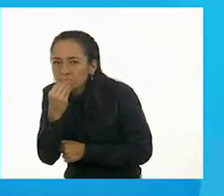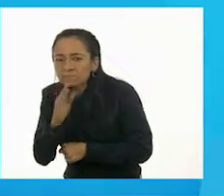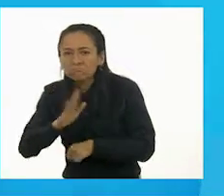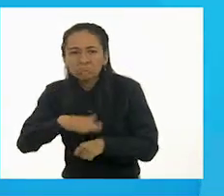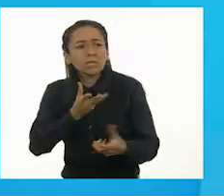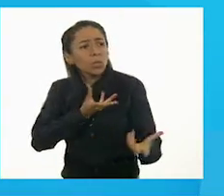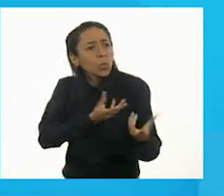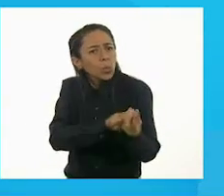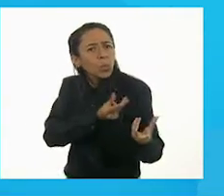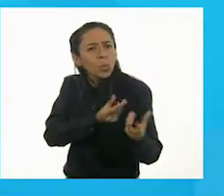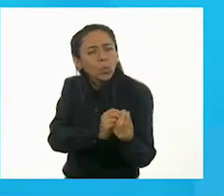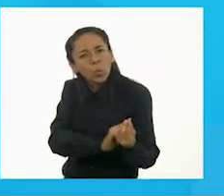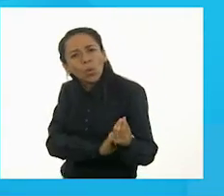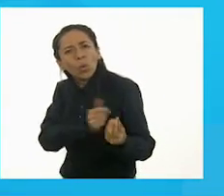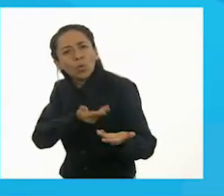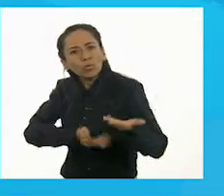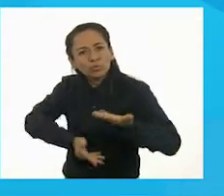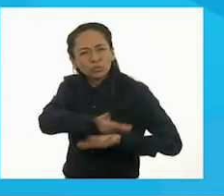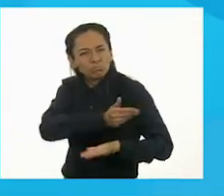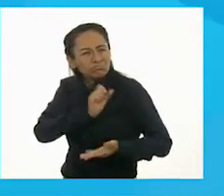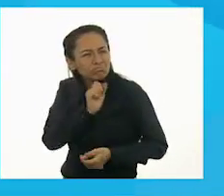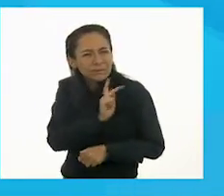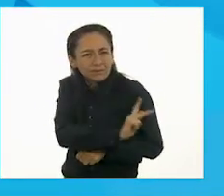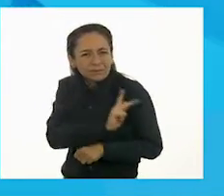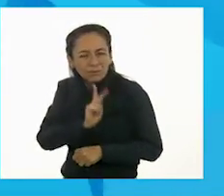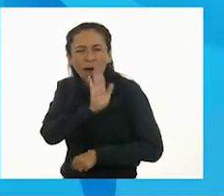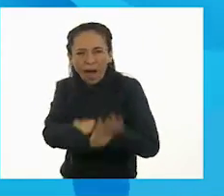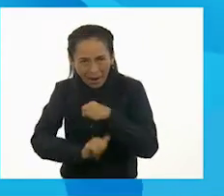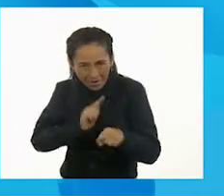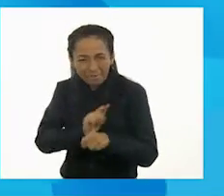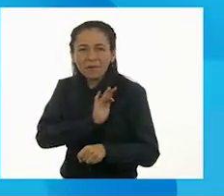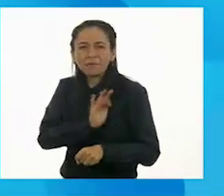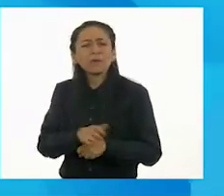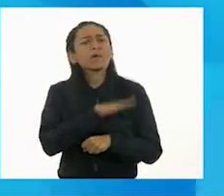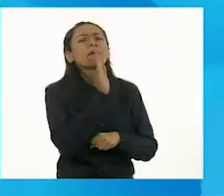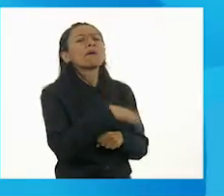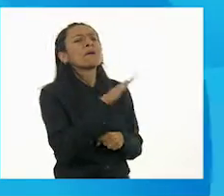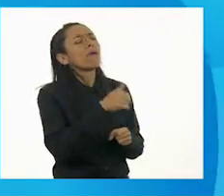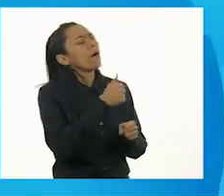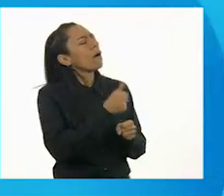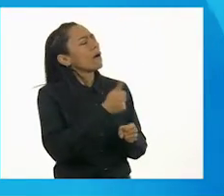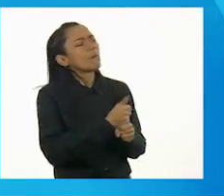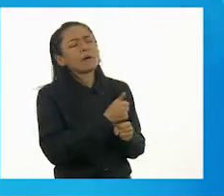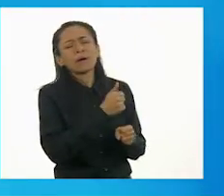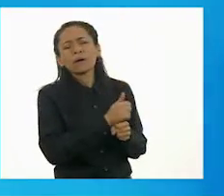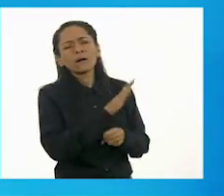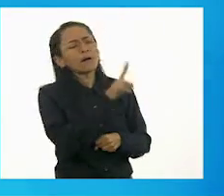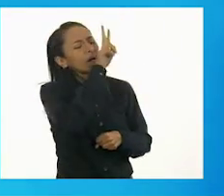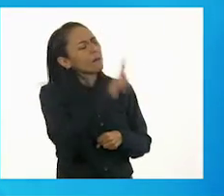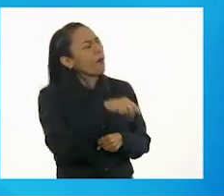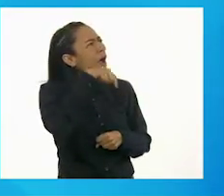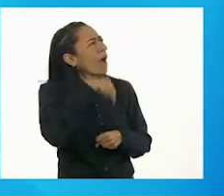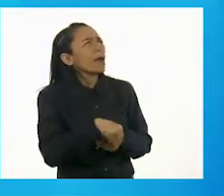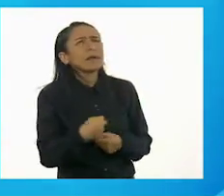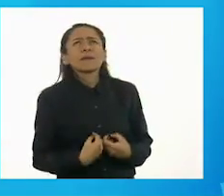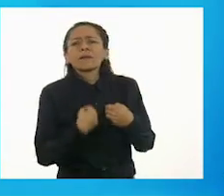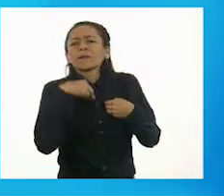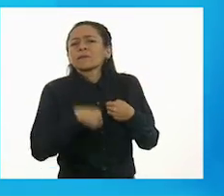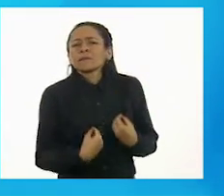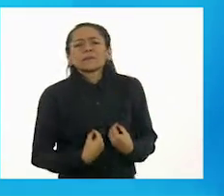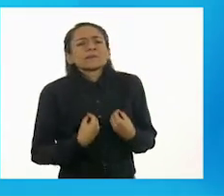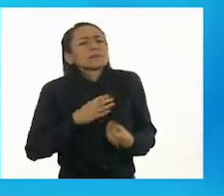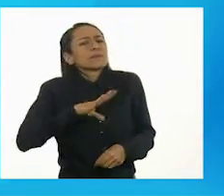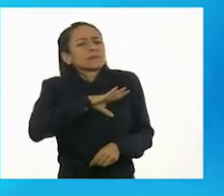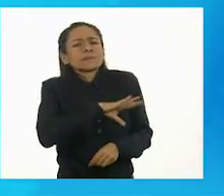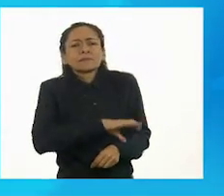animales de su especie. ¡Ay, abuelita! Me gusta mucho vivir acá, porque me gusta mucho convivir con los animales